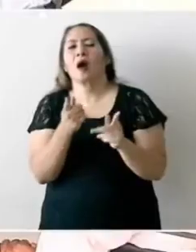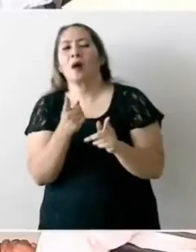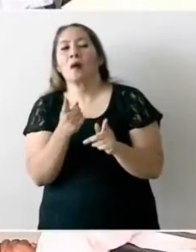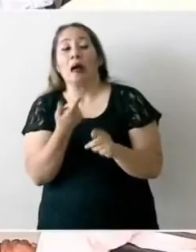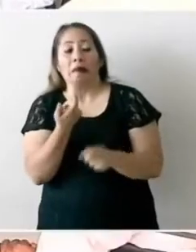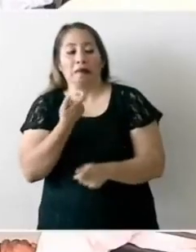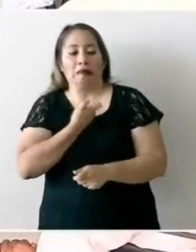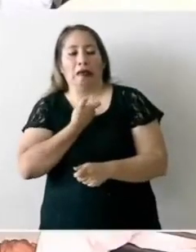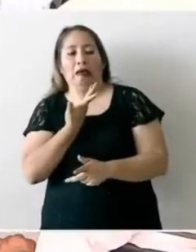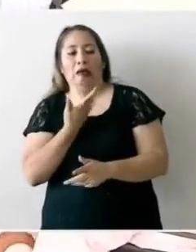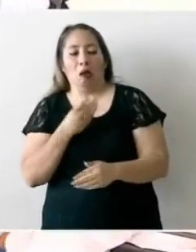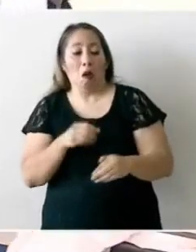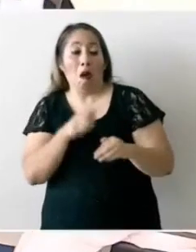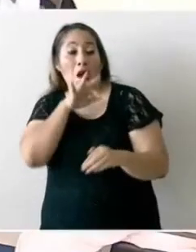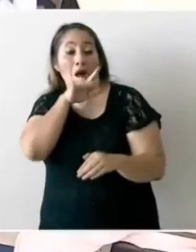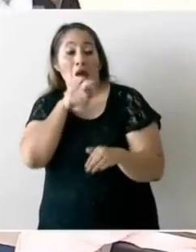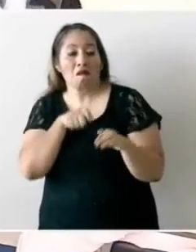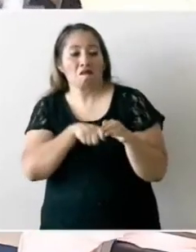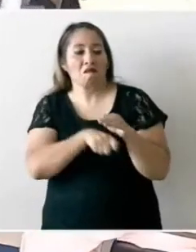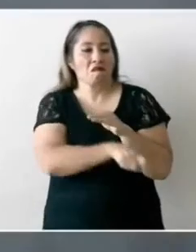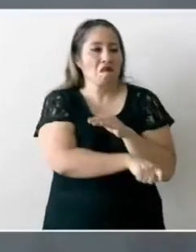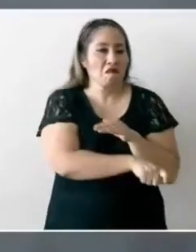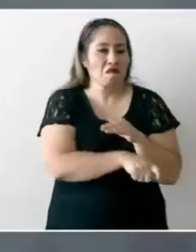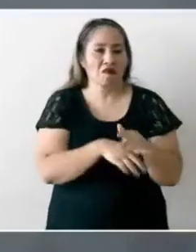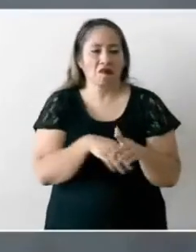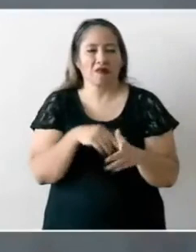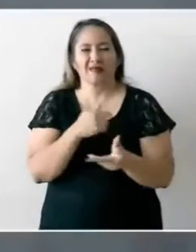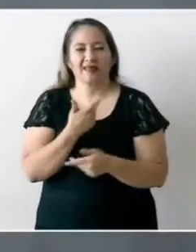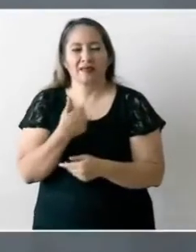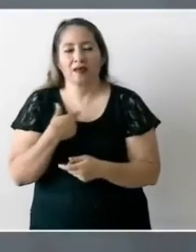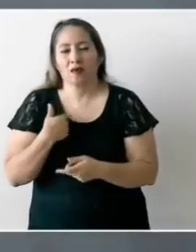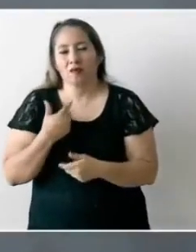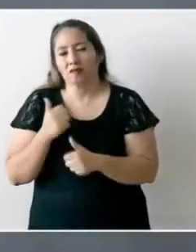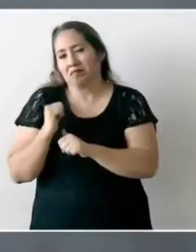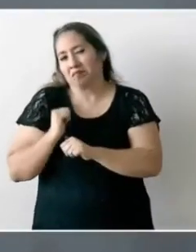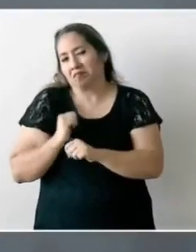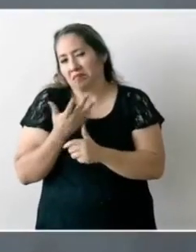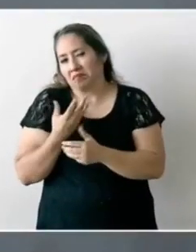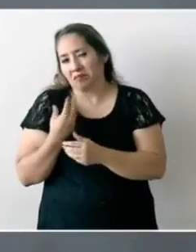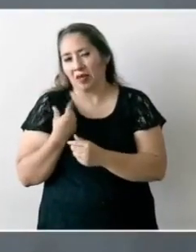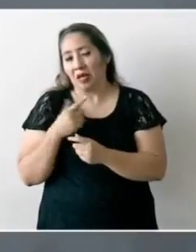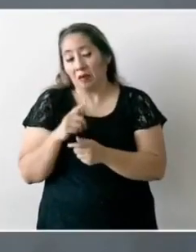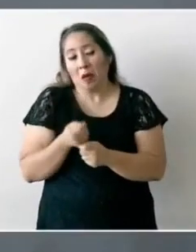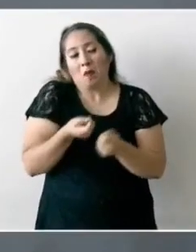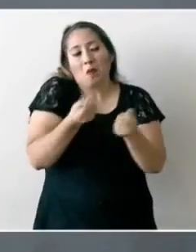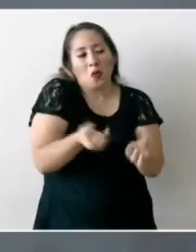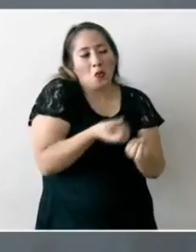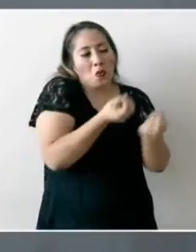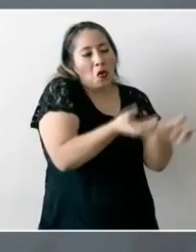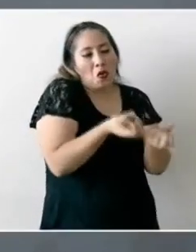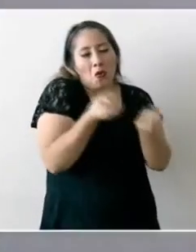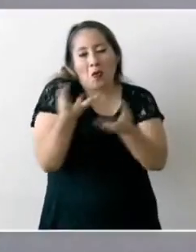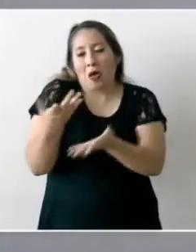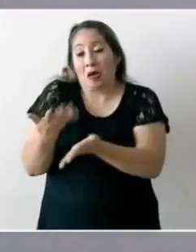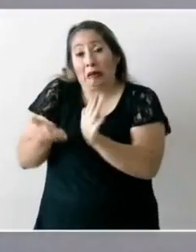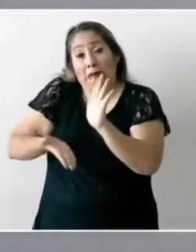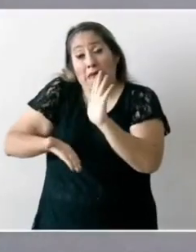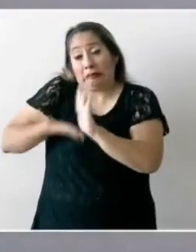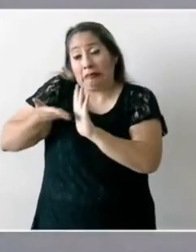lo que entregaban las compañías constructoras